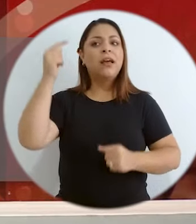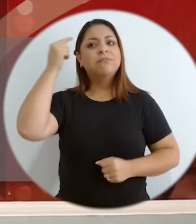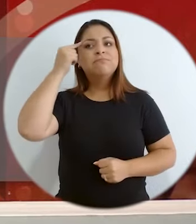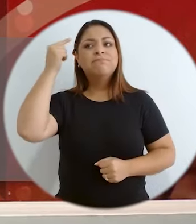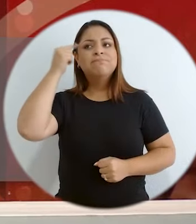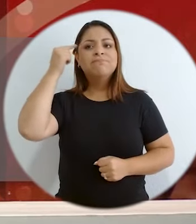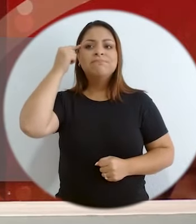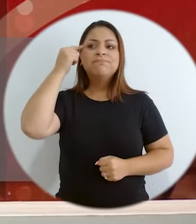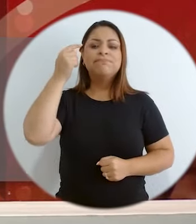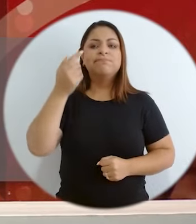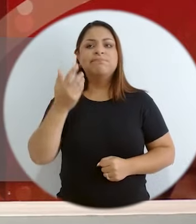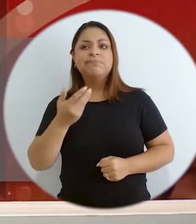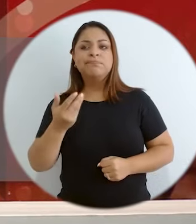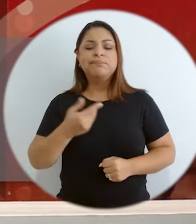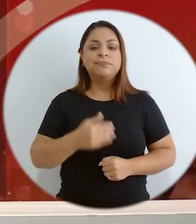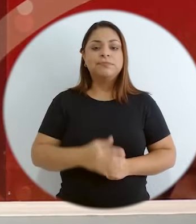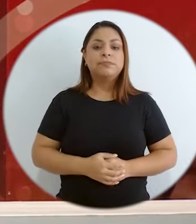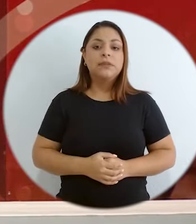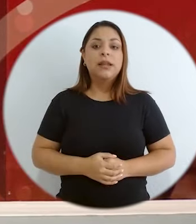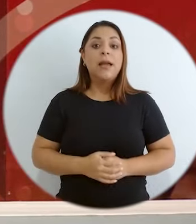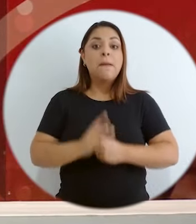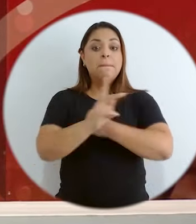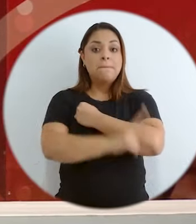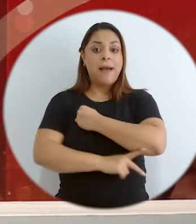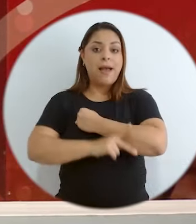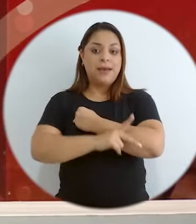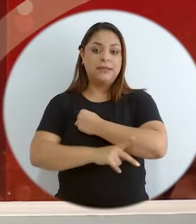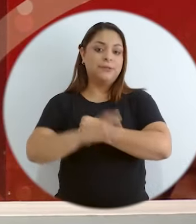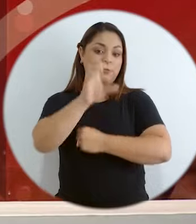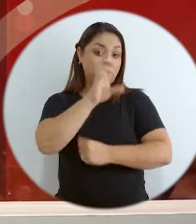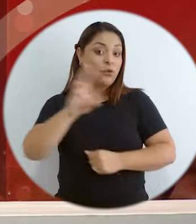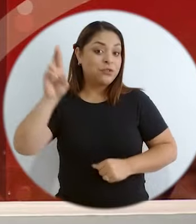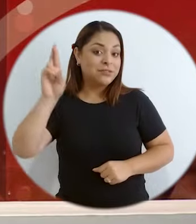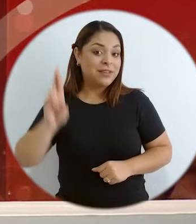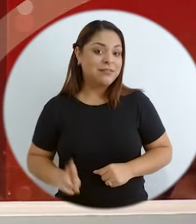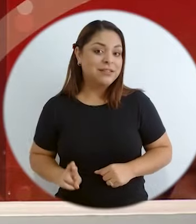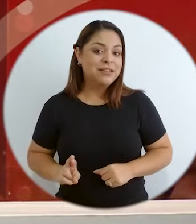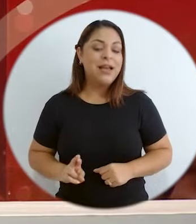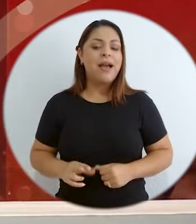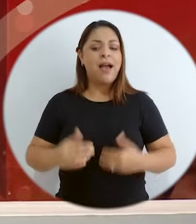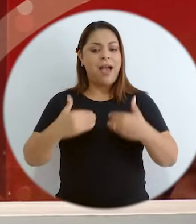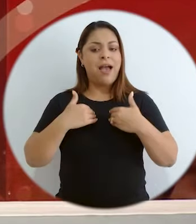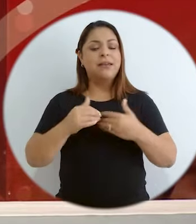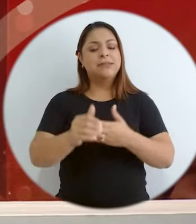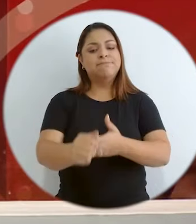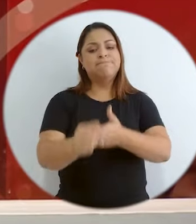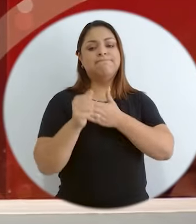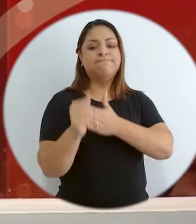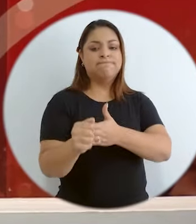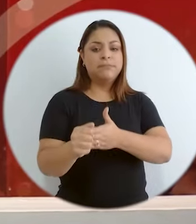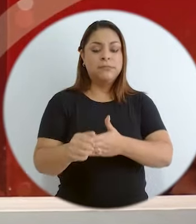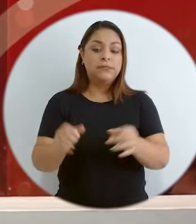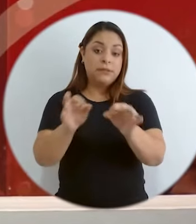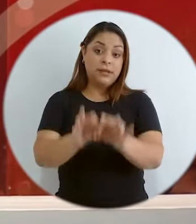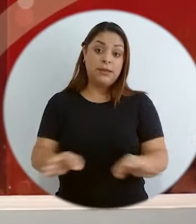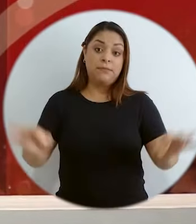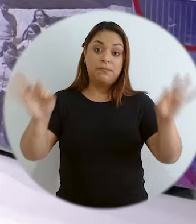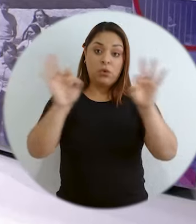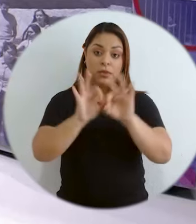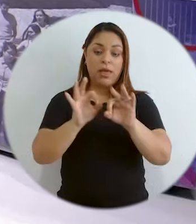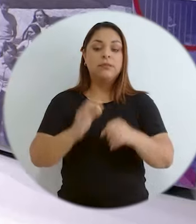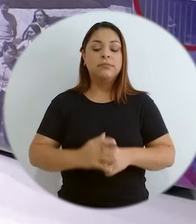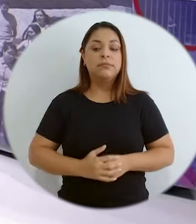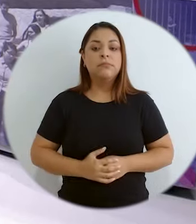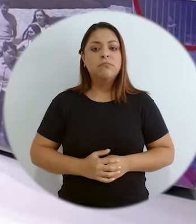sigo pensando en que países como el nuestro, que han tenido un